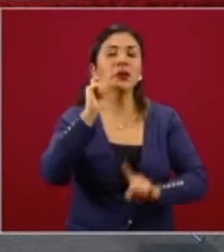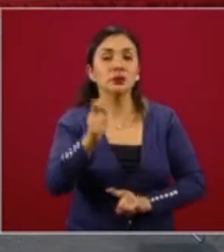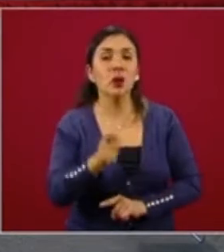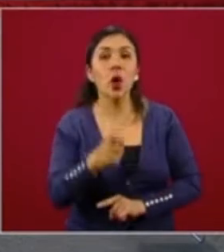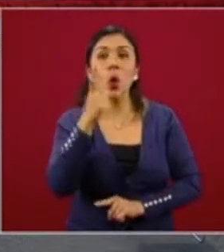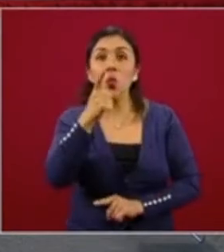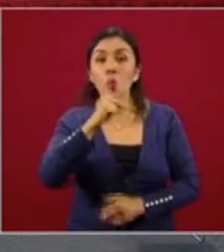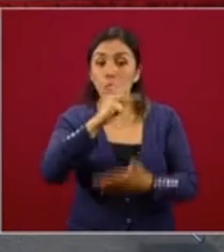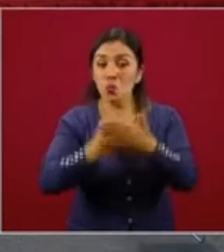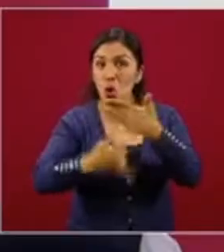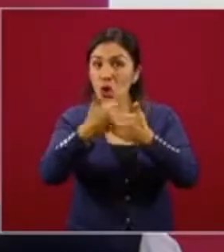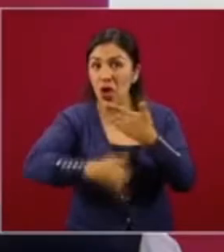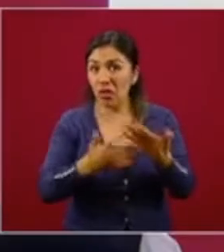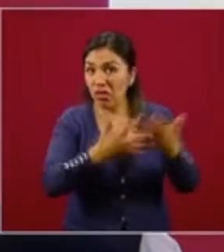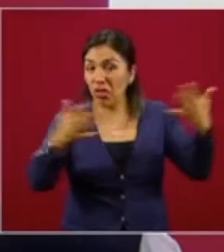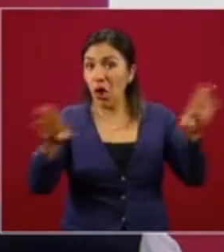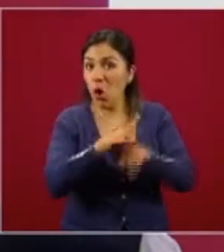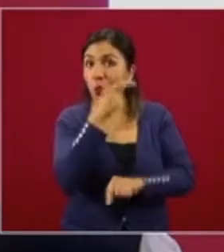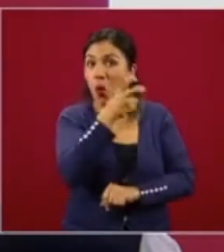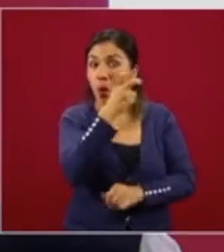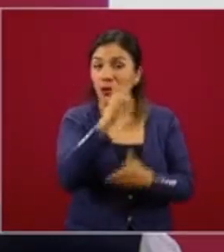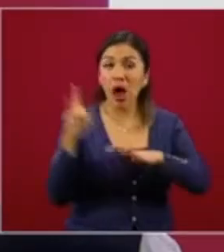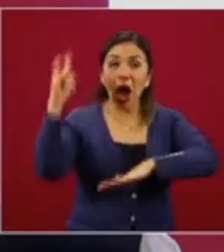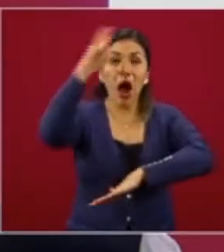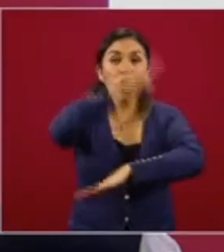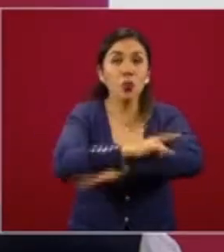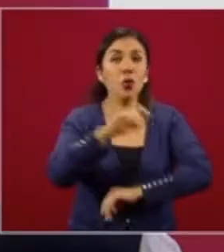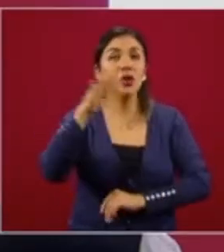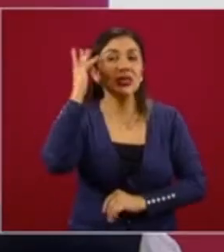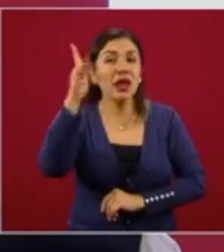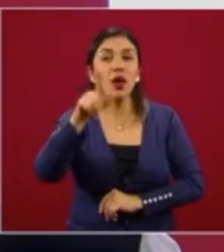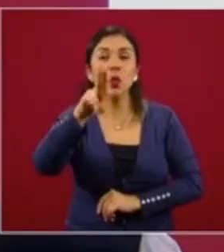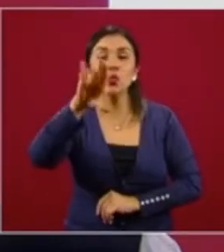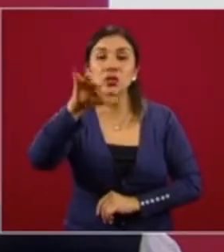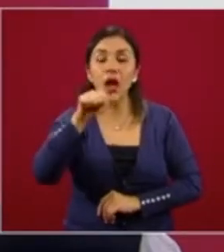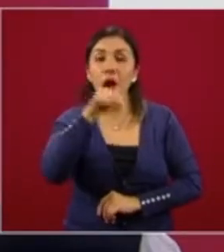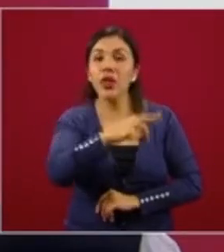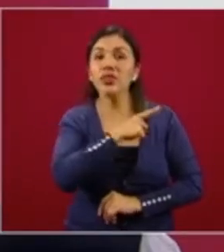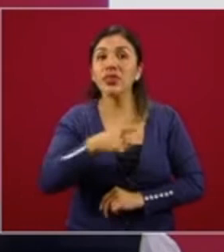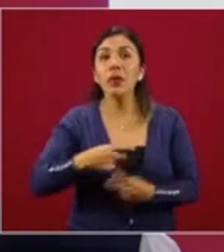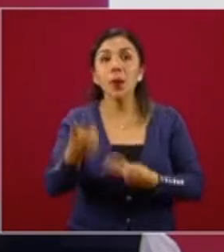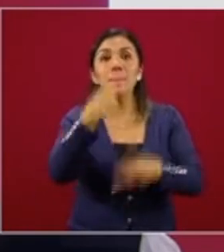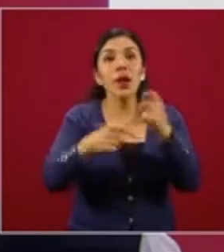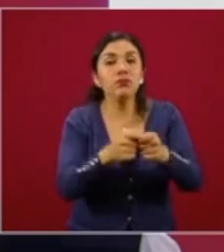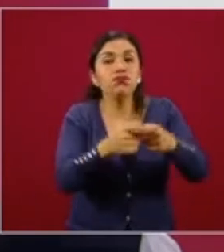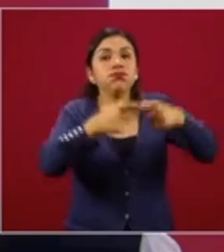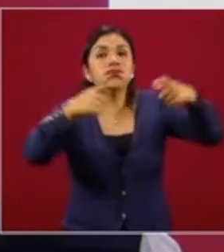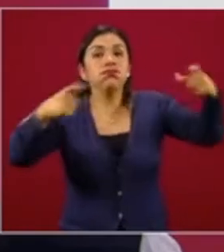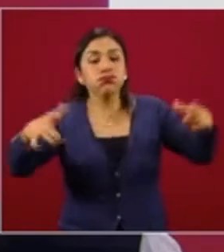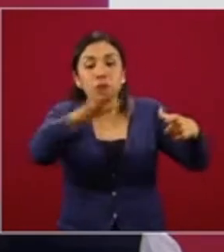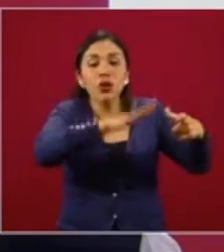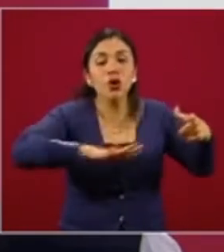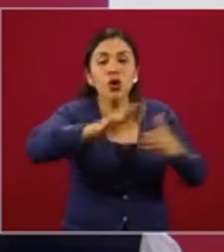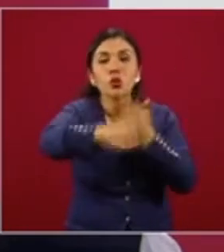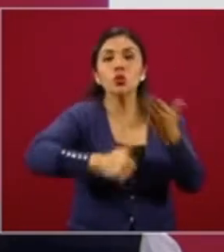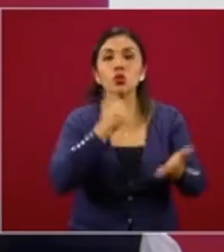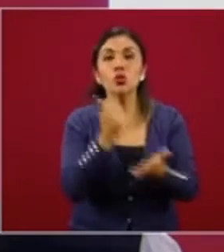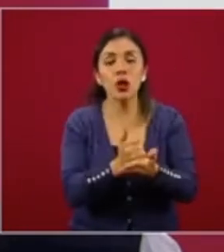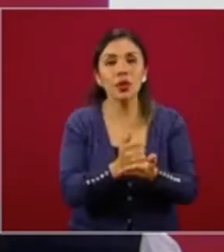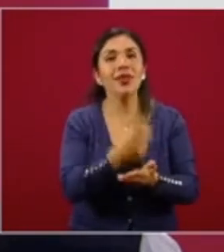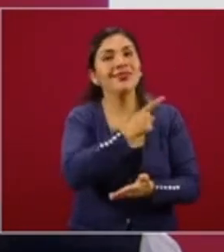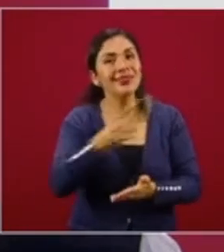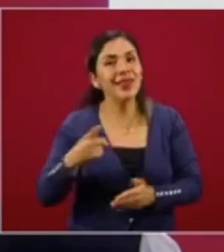megaproyecto como este, el del aeropuerto de Santa Lucía, venga a generar un crecimiento urbano en el entorno que sea